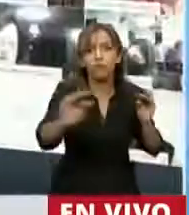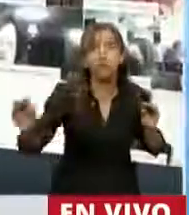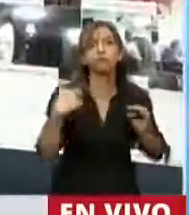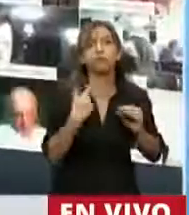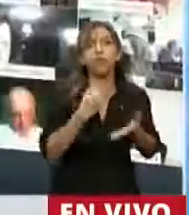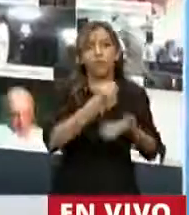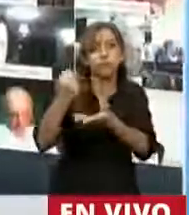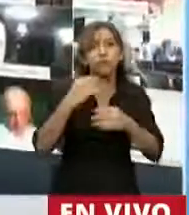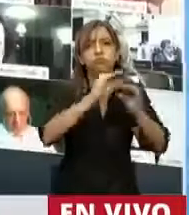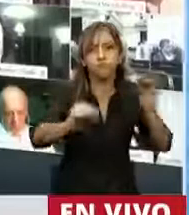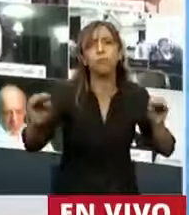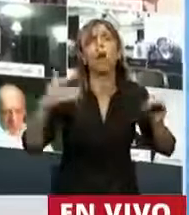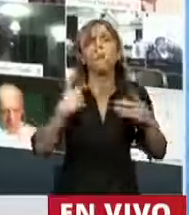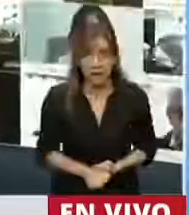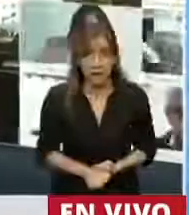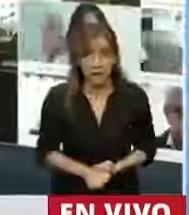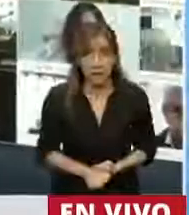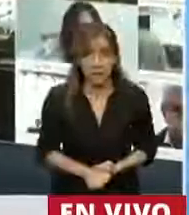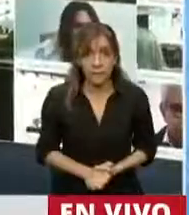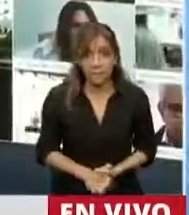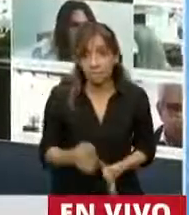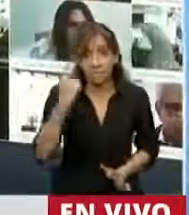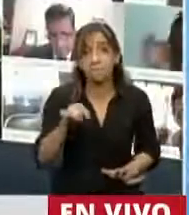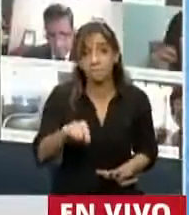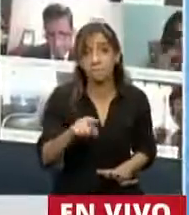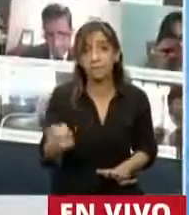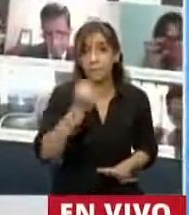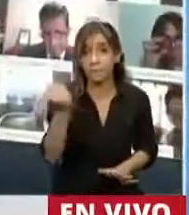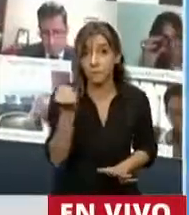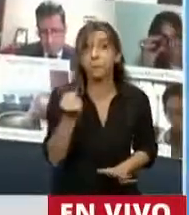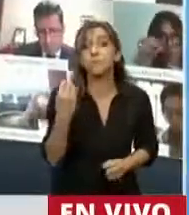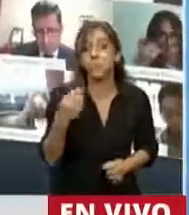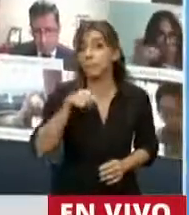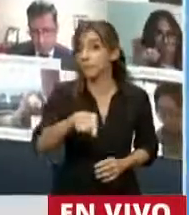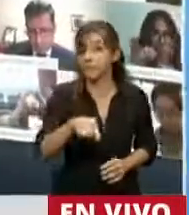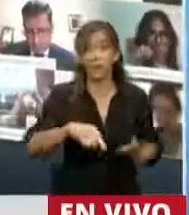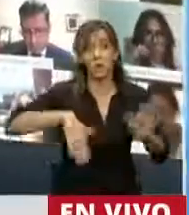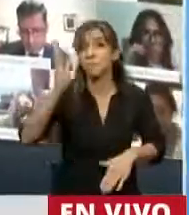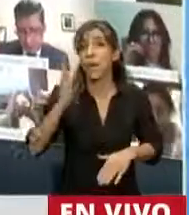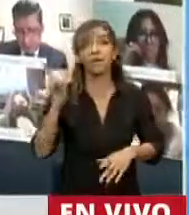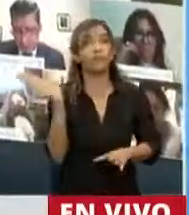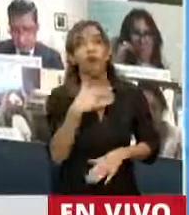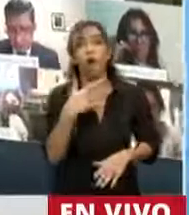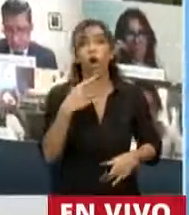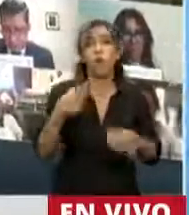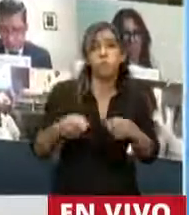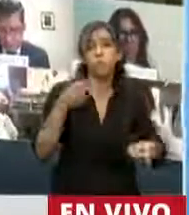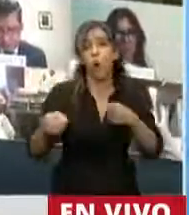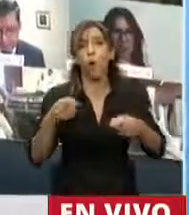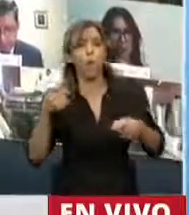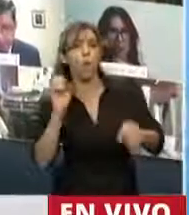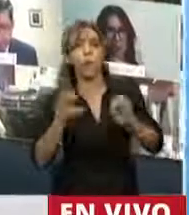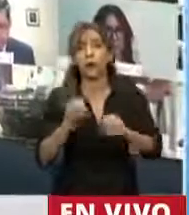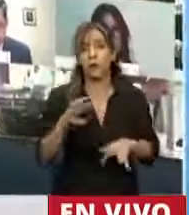fiscal que está haciendo la Argentina. Imagínense un segundo, y lo digo porque esto es uno de los elementos más cuestionados, más estigmatizados,